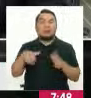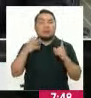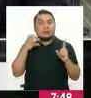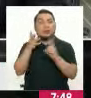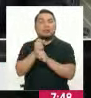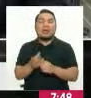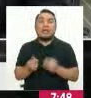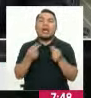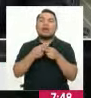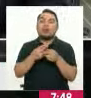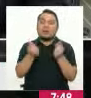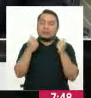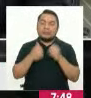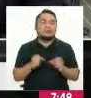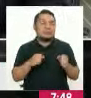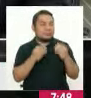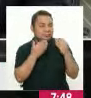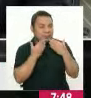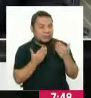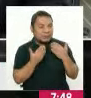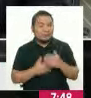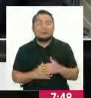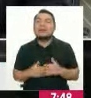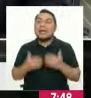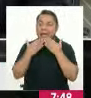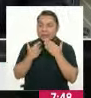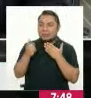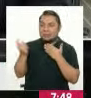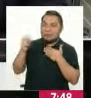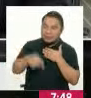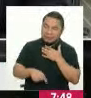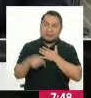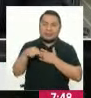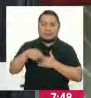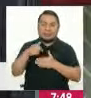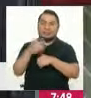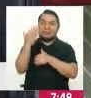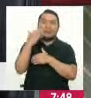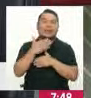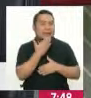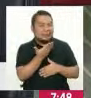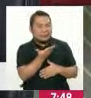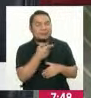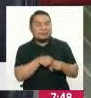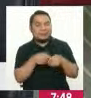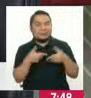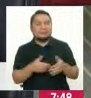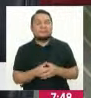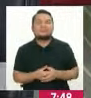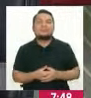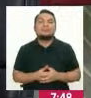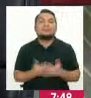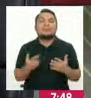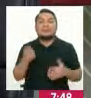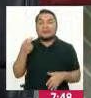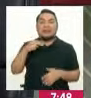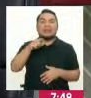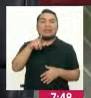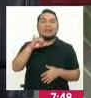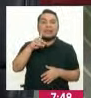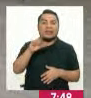lograr muy pronto. Muchísimas Yo creo que se puede lograr muy pronto. Muchas gracias por estar con nosotros esta mañana. Gracias también. Muy bien. Nerida